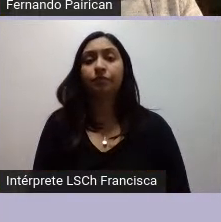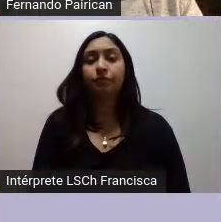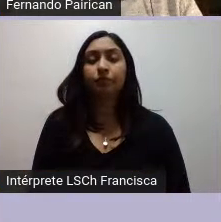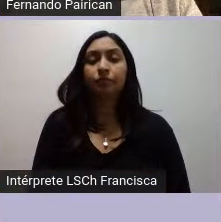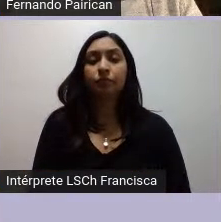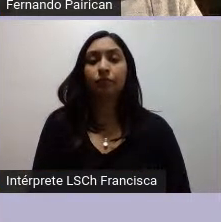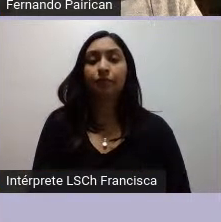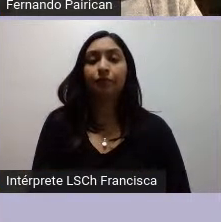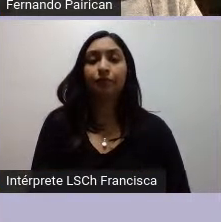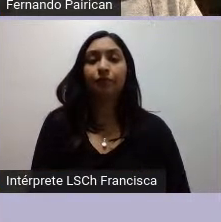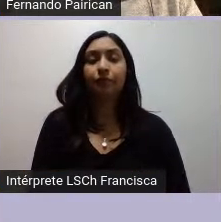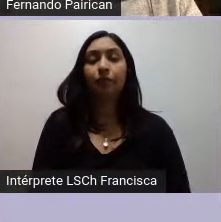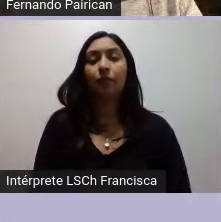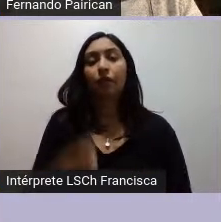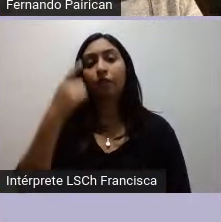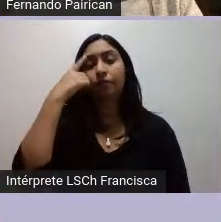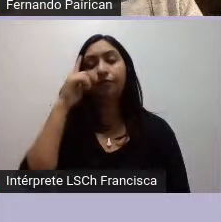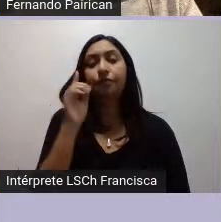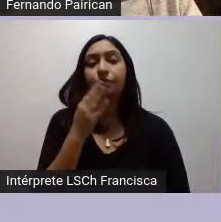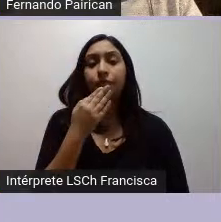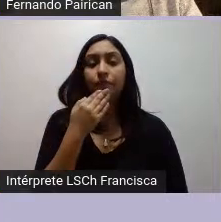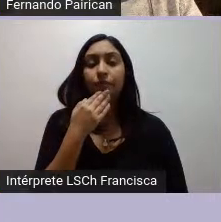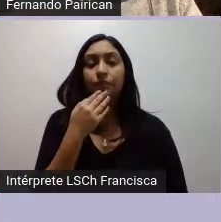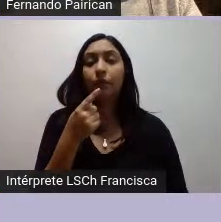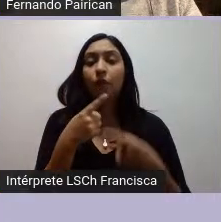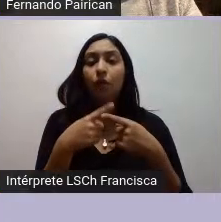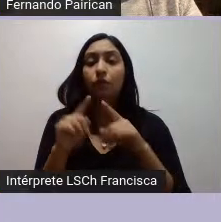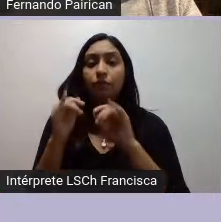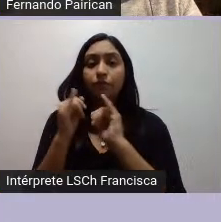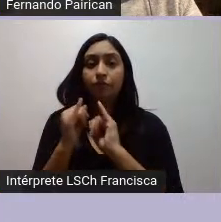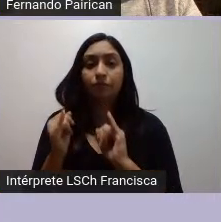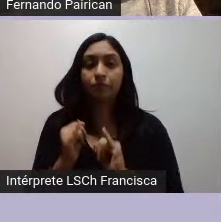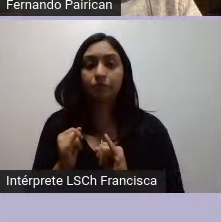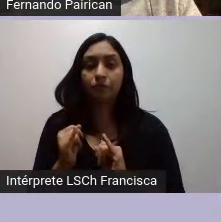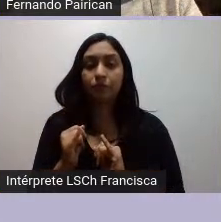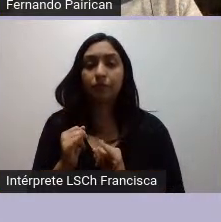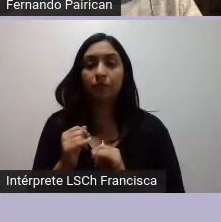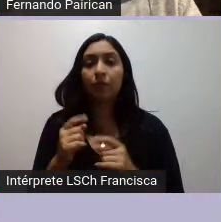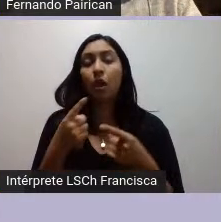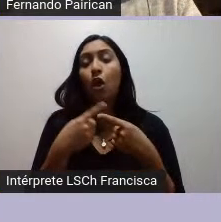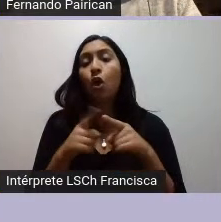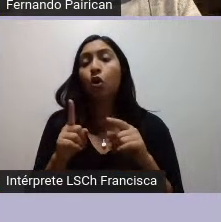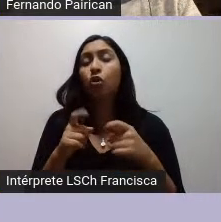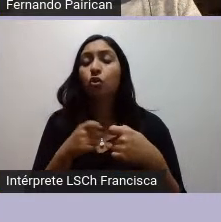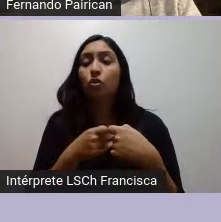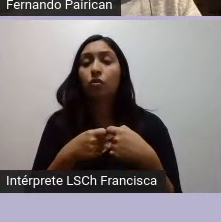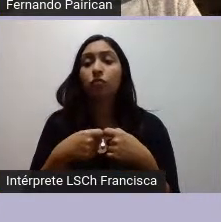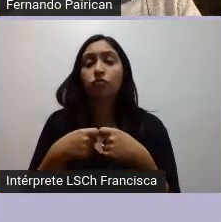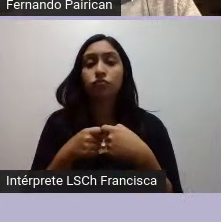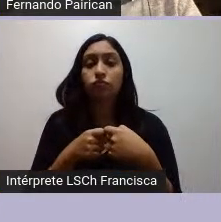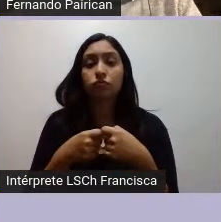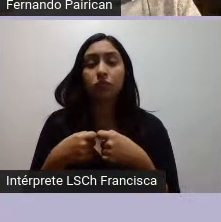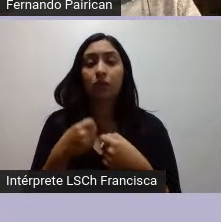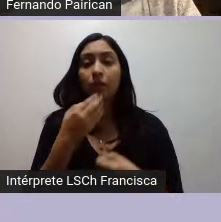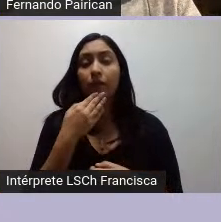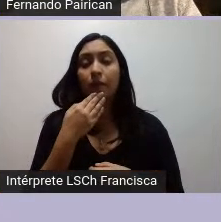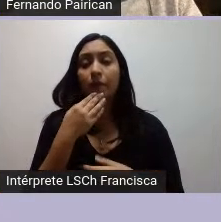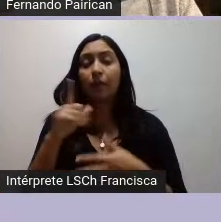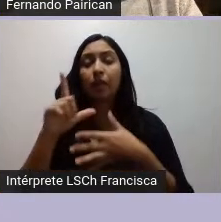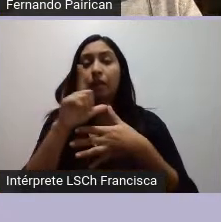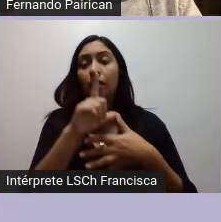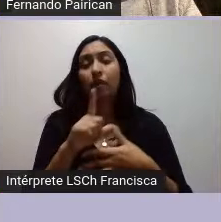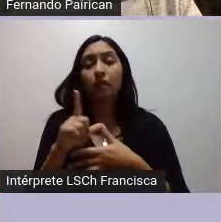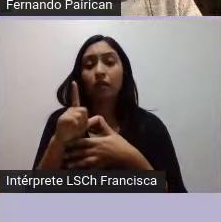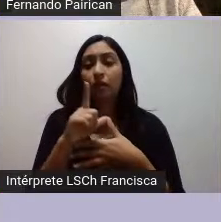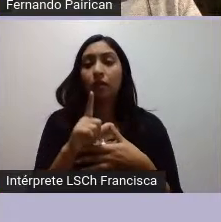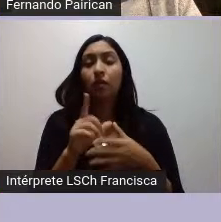pero también hay otro camino y también hay otro debate que también se da en el seno de América Latina y de los movimientos indígenas